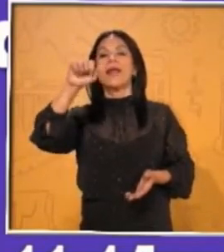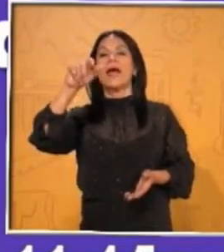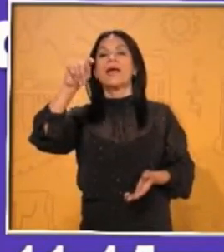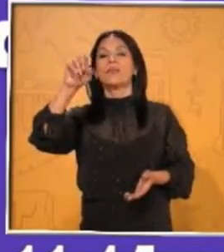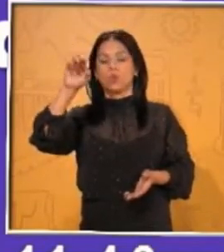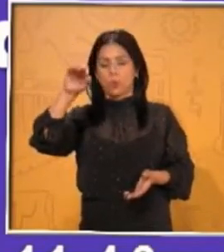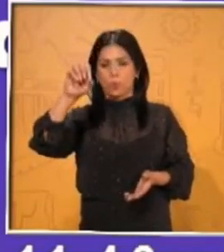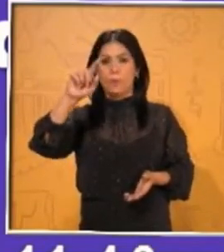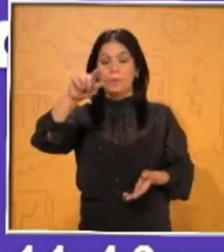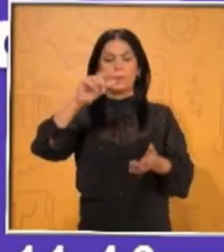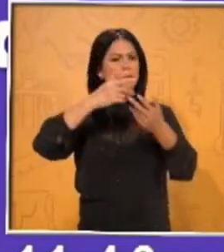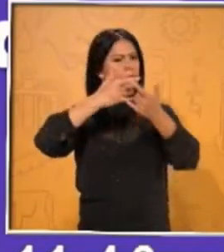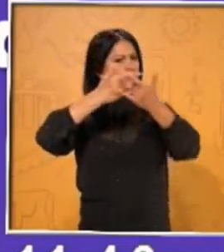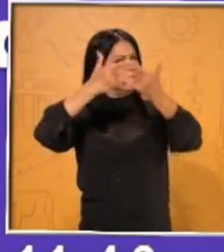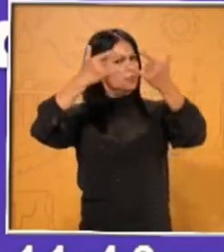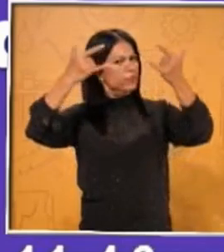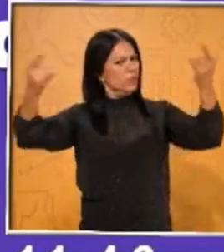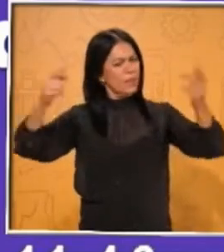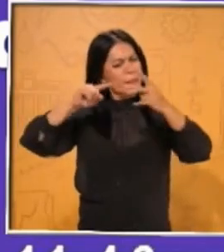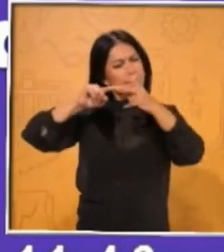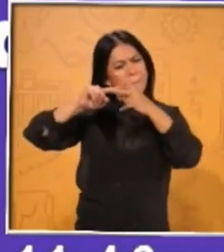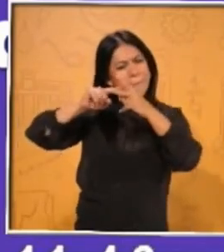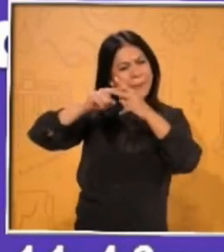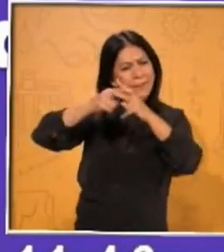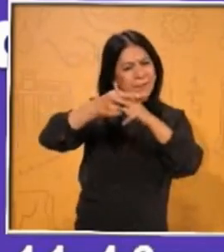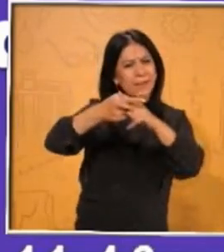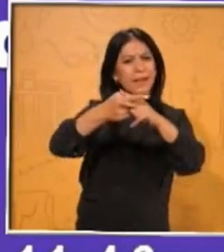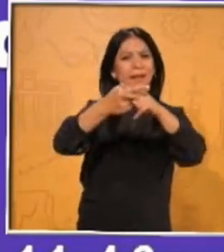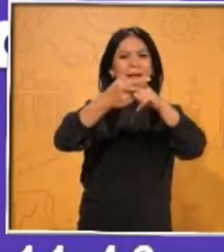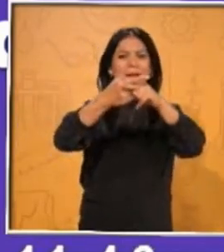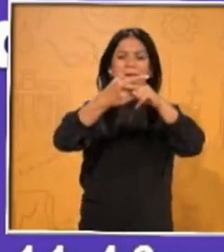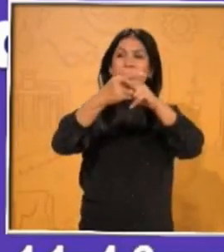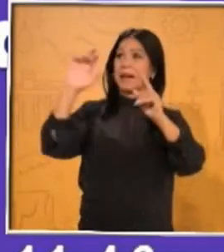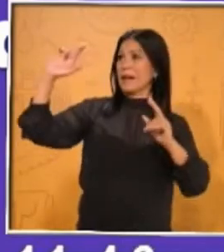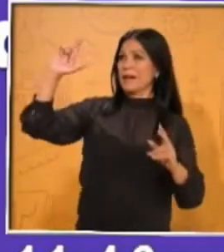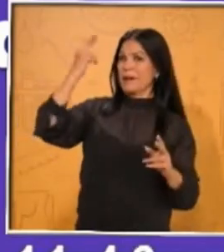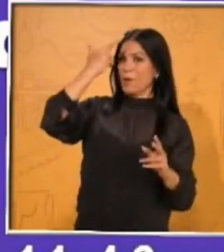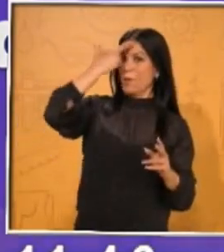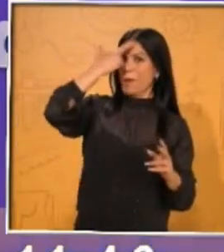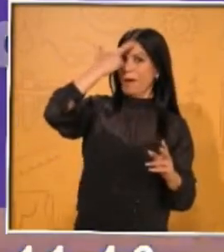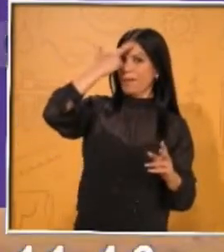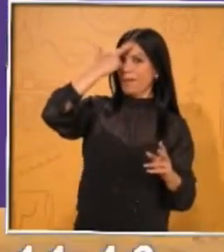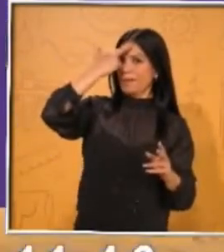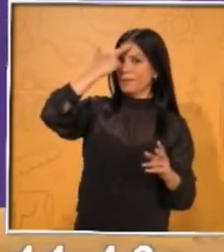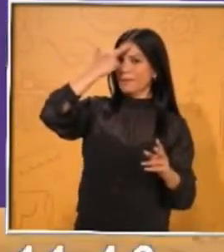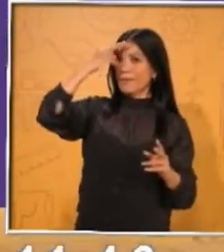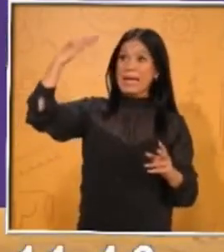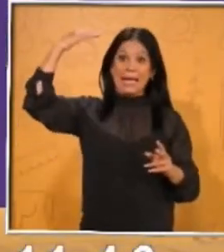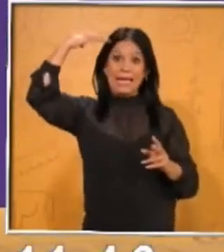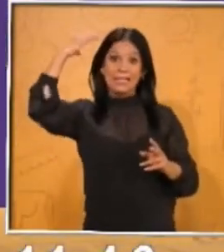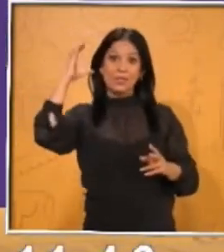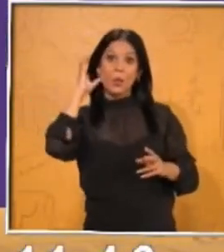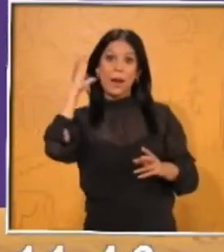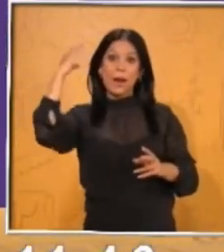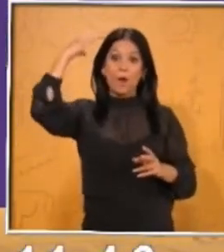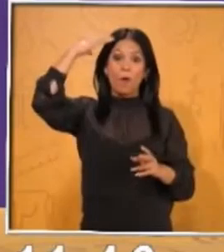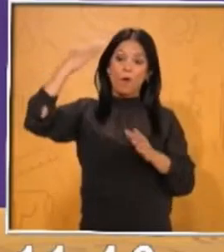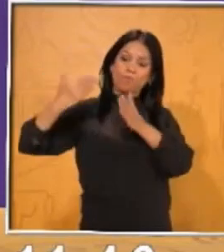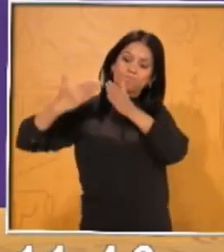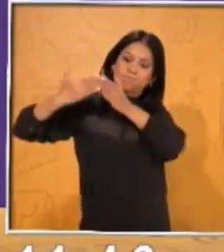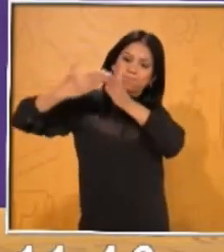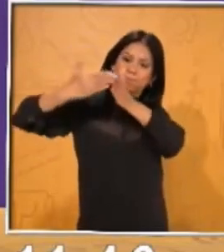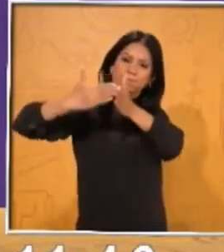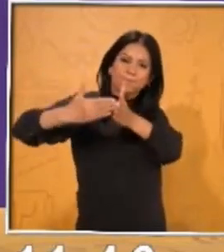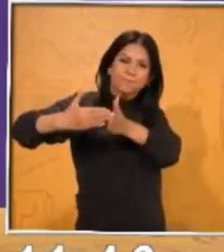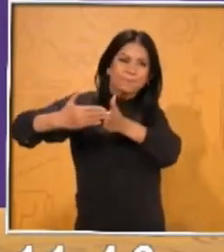nada, desde Cristóbal Colón, cuando vino a nuestro continente americano. Empezamos